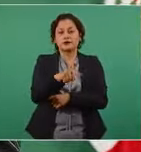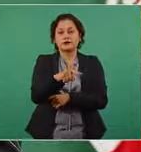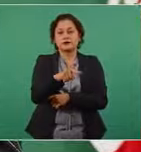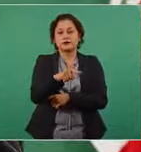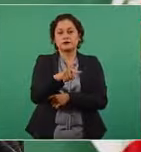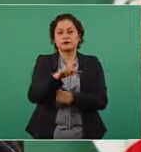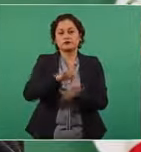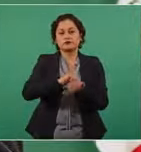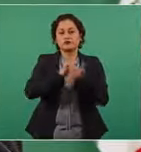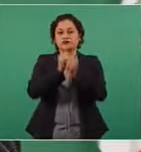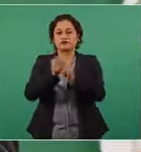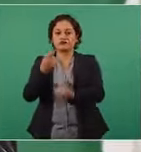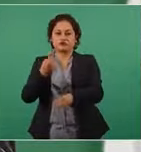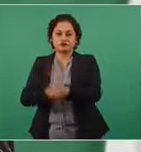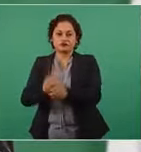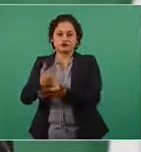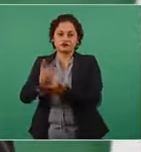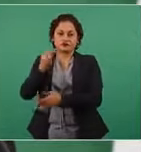salir bien.